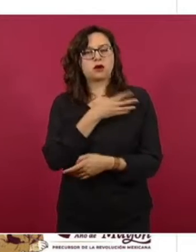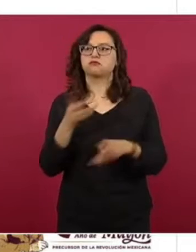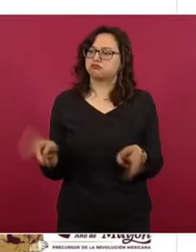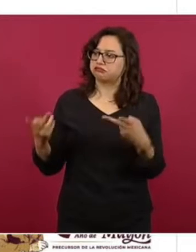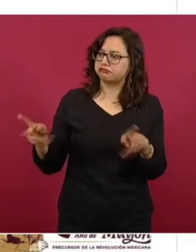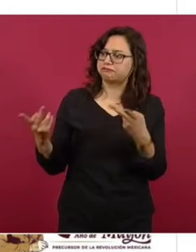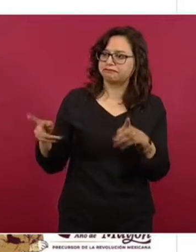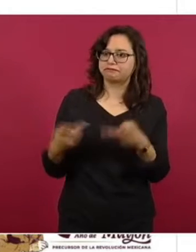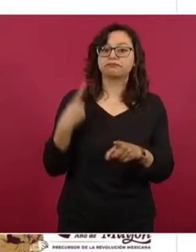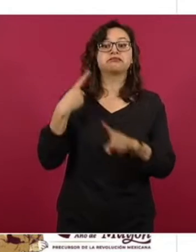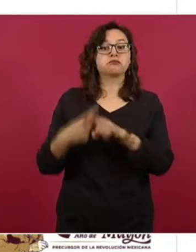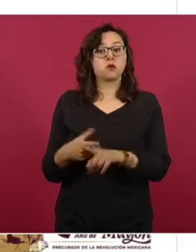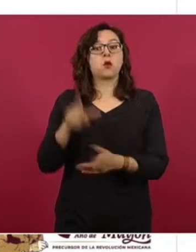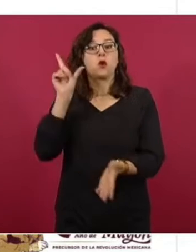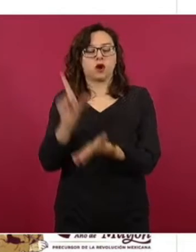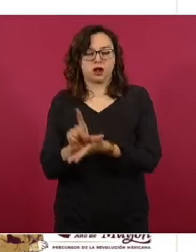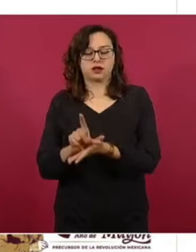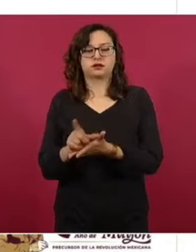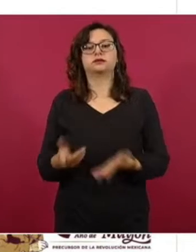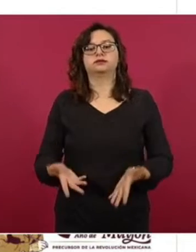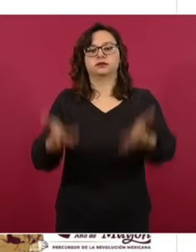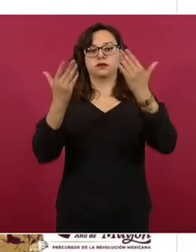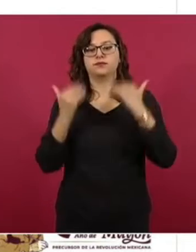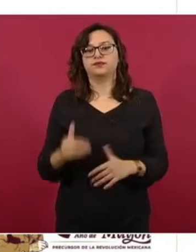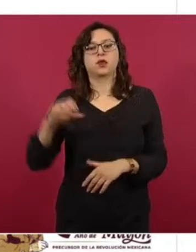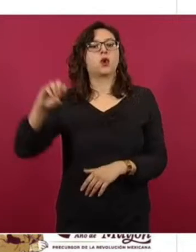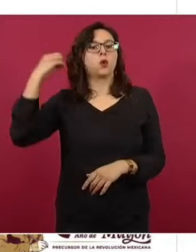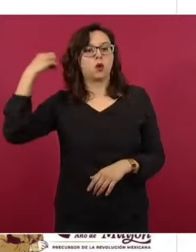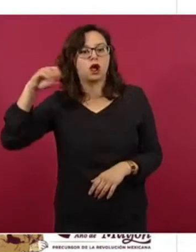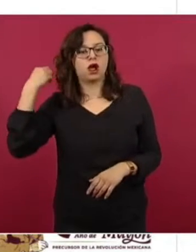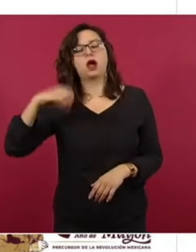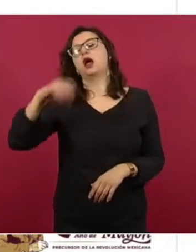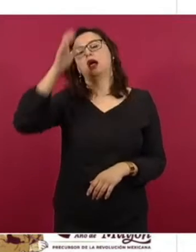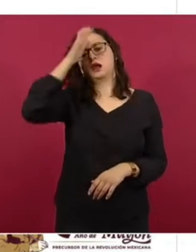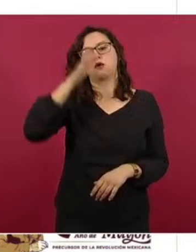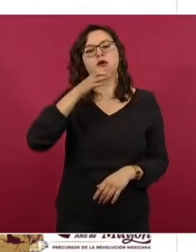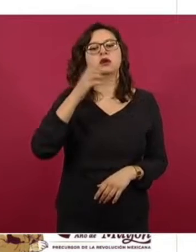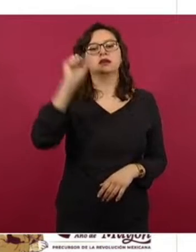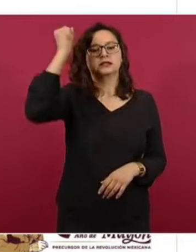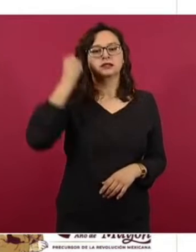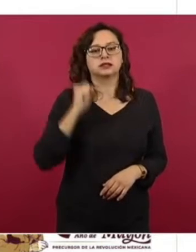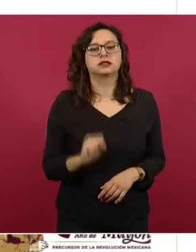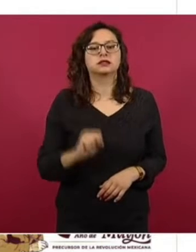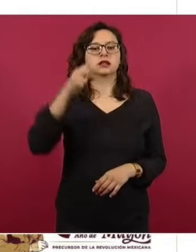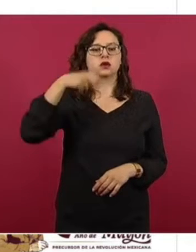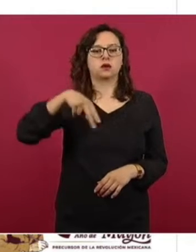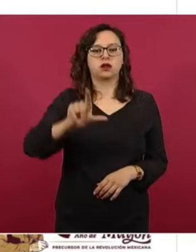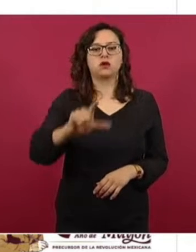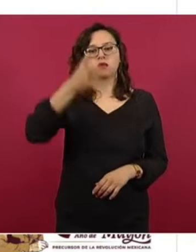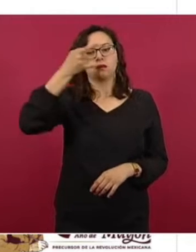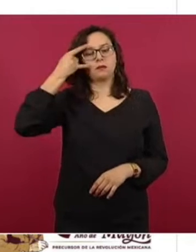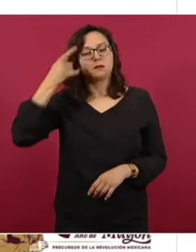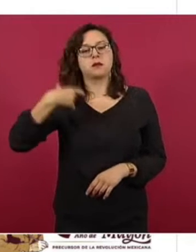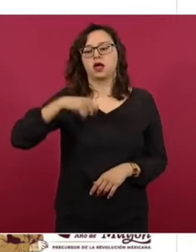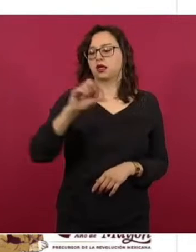esto es por litro para tanque estacionario. Y hay ejemplos en Oaxaca, Coahuila, Guanajuato, Sinaloa, Nuevo León, Campeche, Quintana